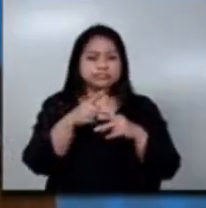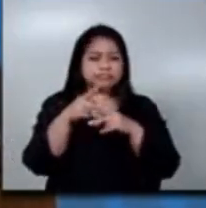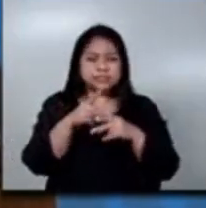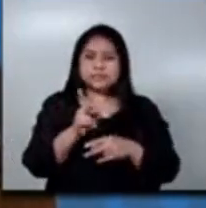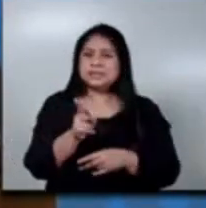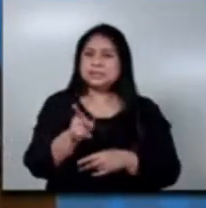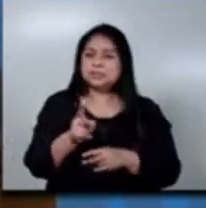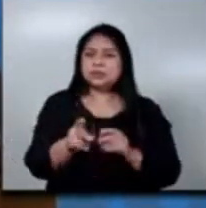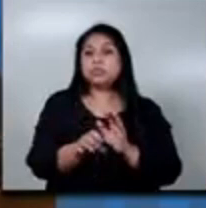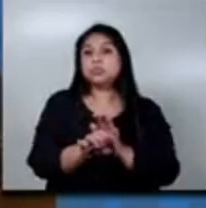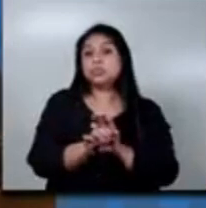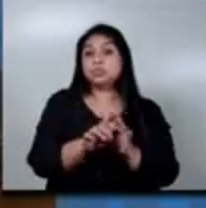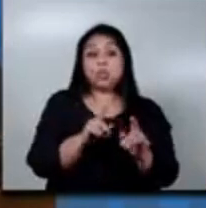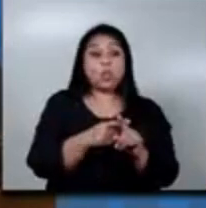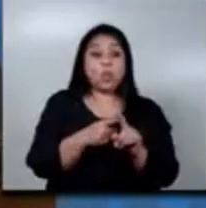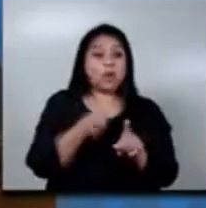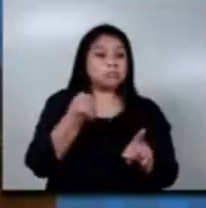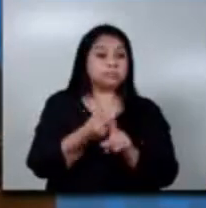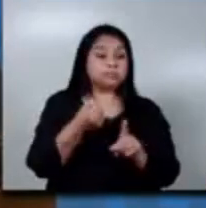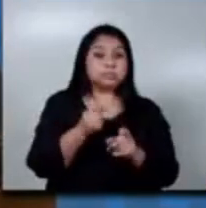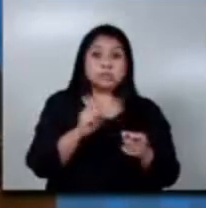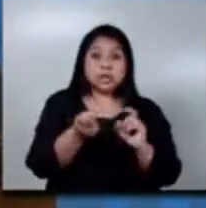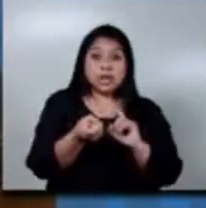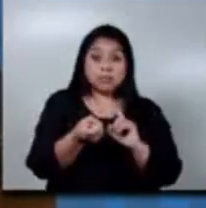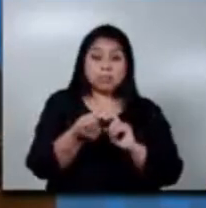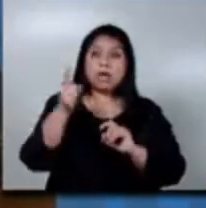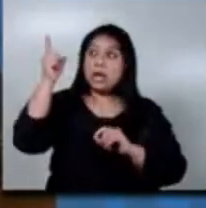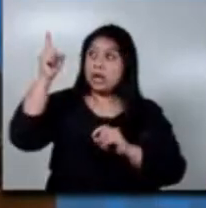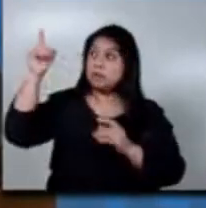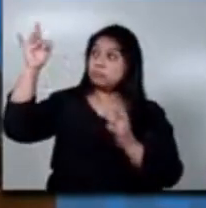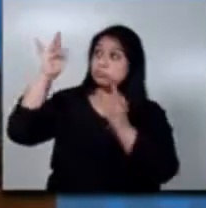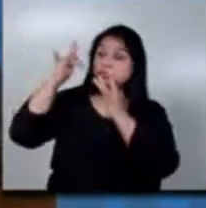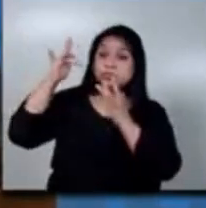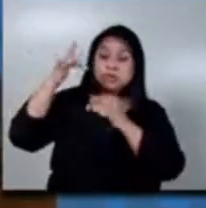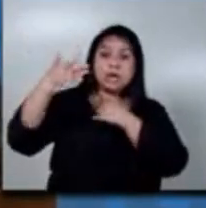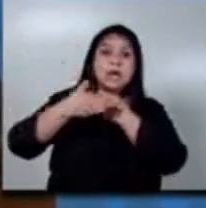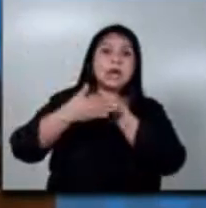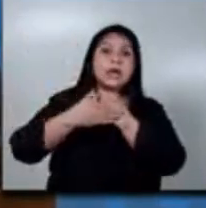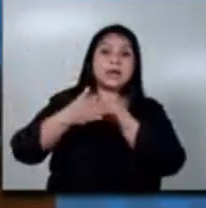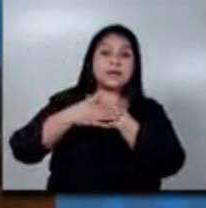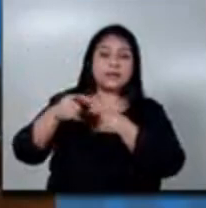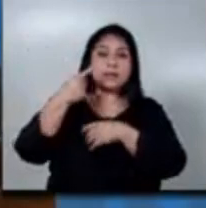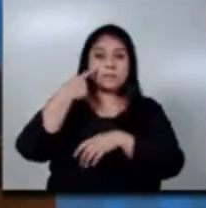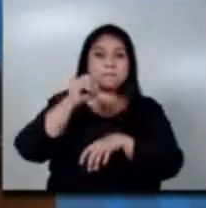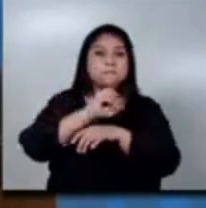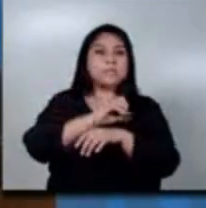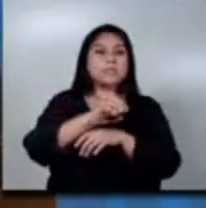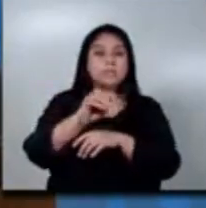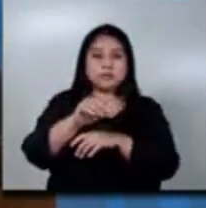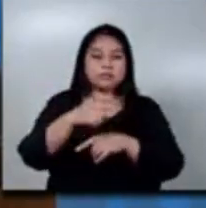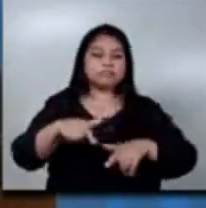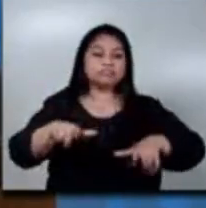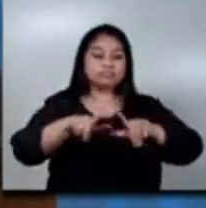alguna anormalidad se detona el índice y se activan los